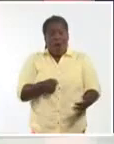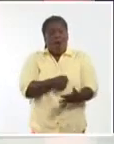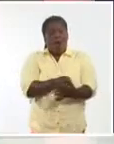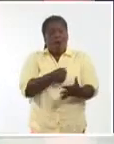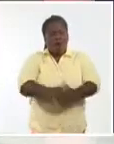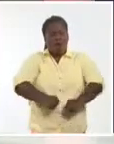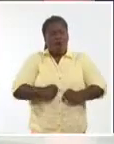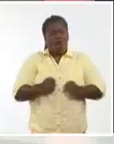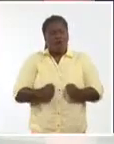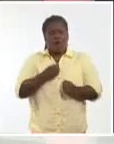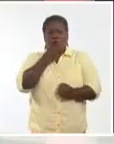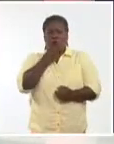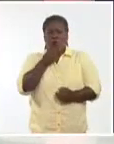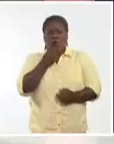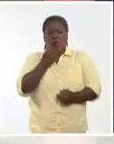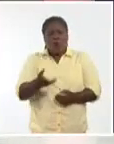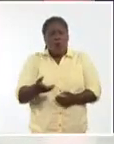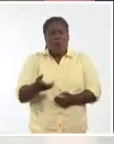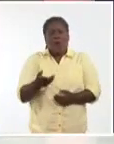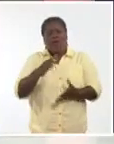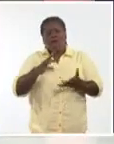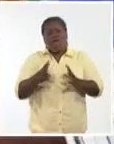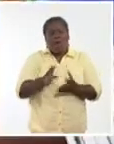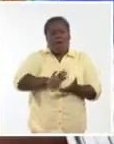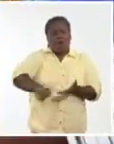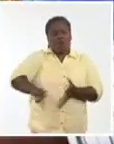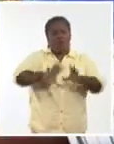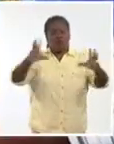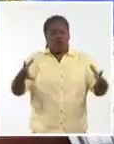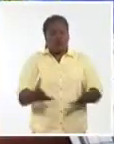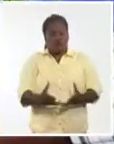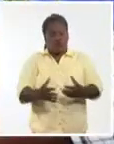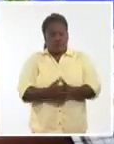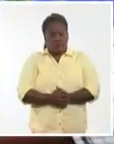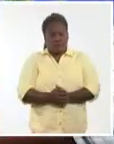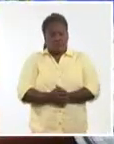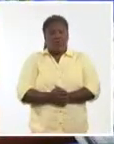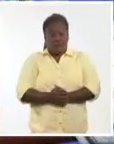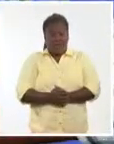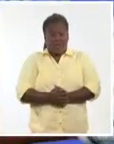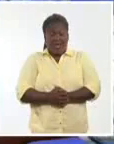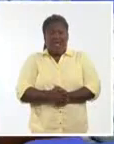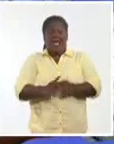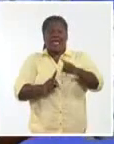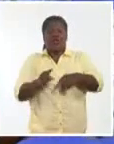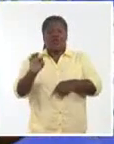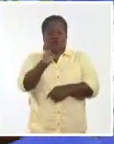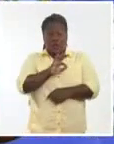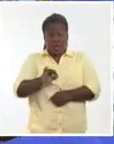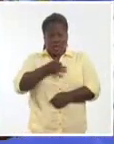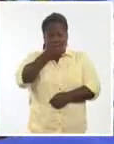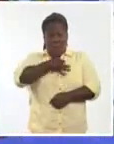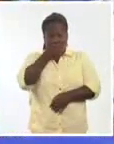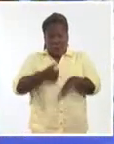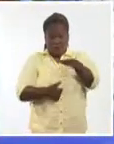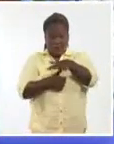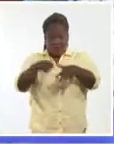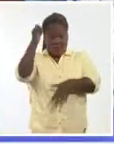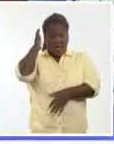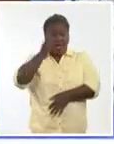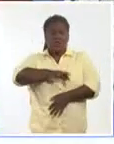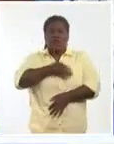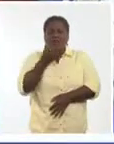energía cualquier expresión discriminatoria en el mundo. En la red social, el jefe de Estado reconoció además que todas esas expresiones